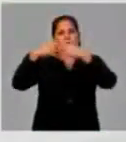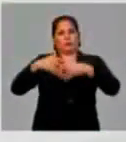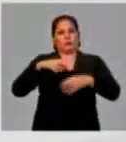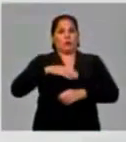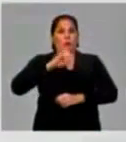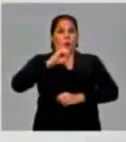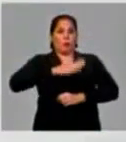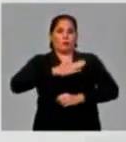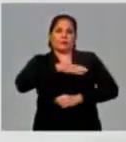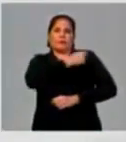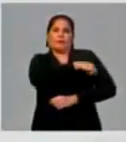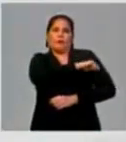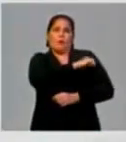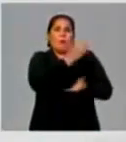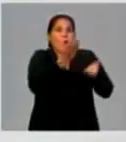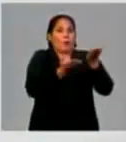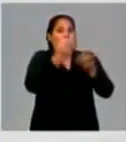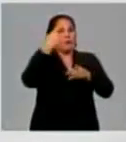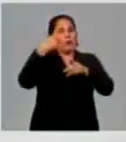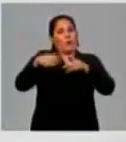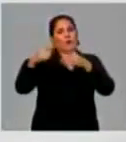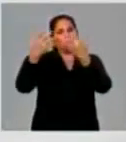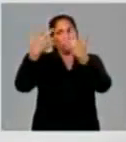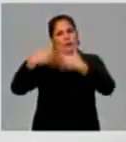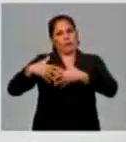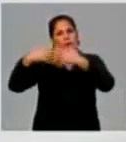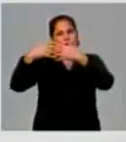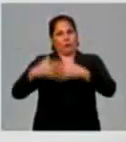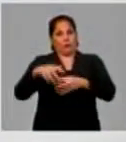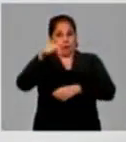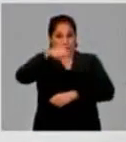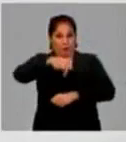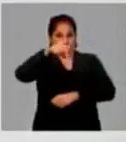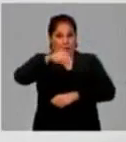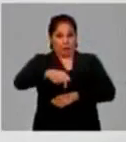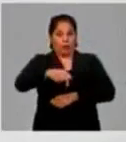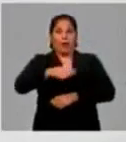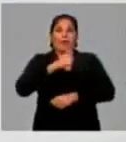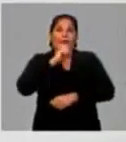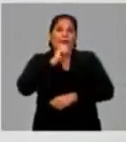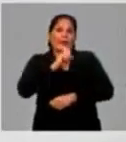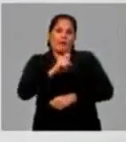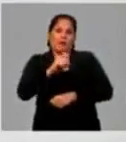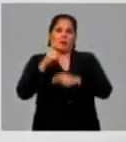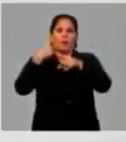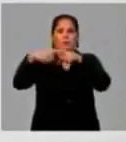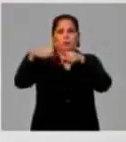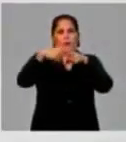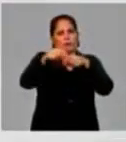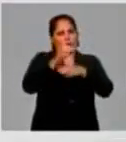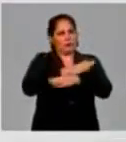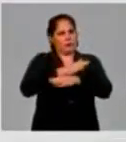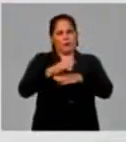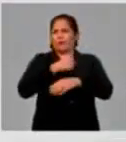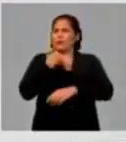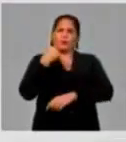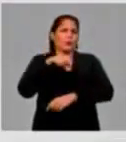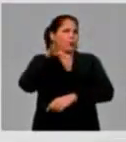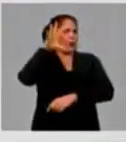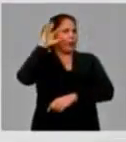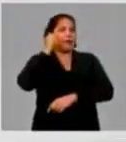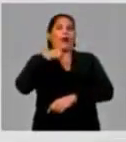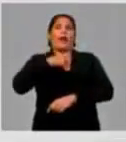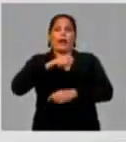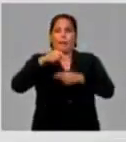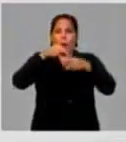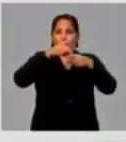la opinión popular en comparación con otras industrias. Actualmente hay un déficit total de productos. No entiendo que si la